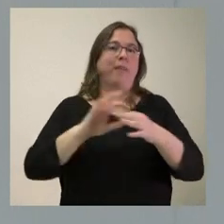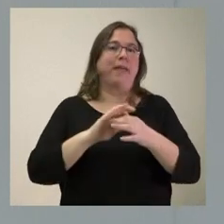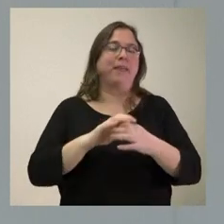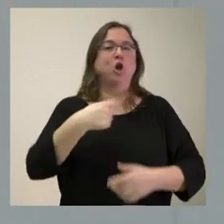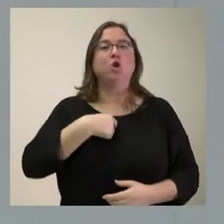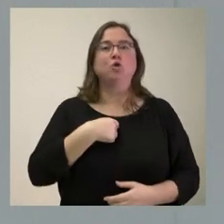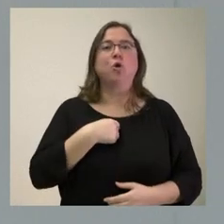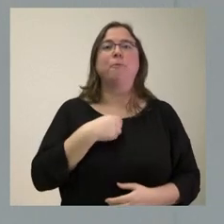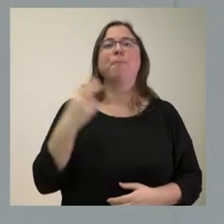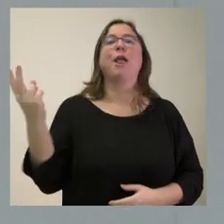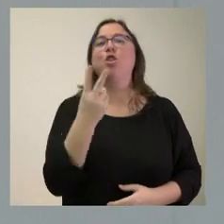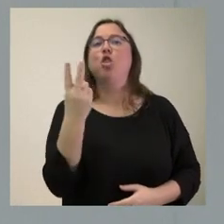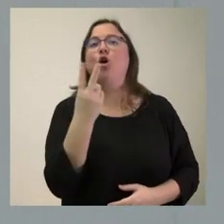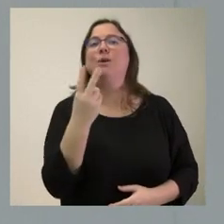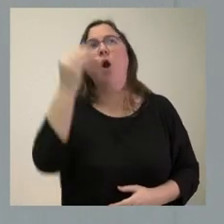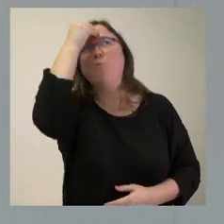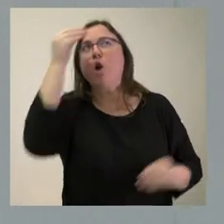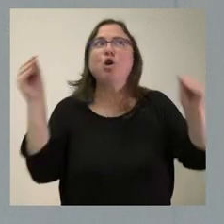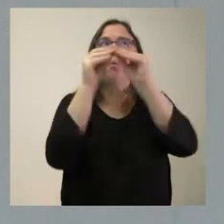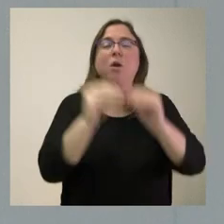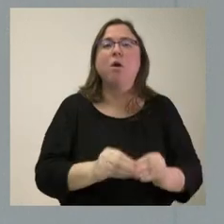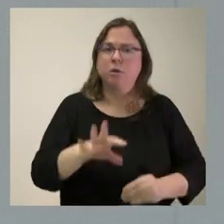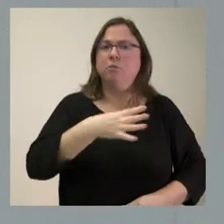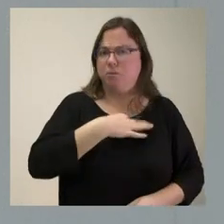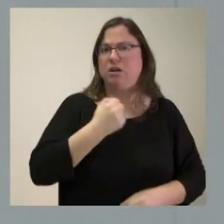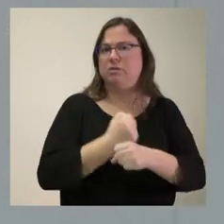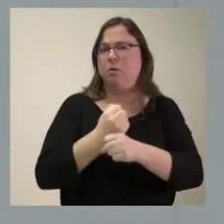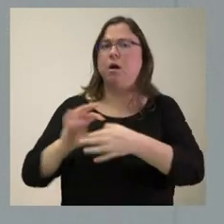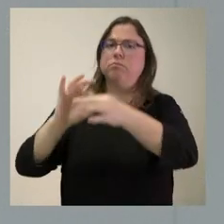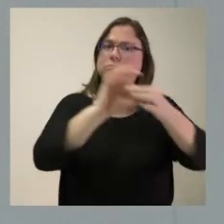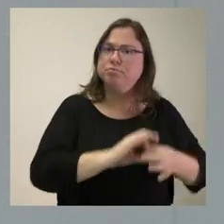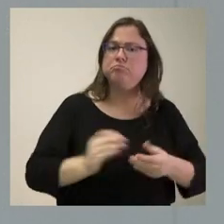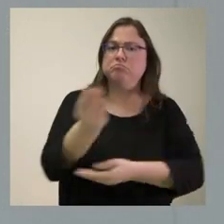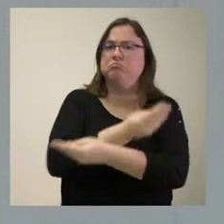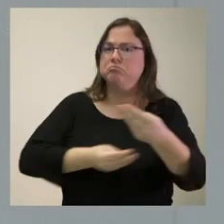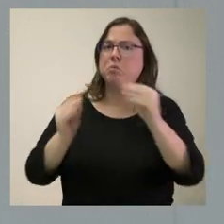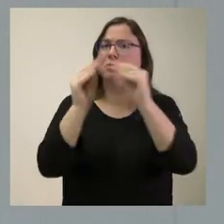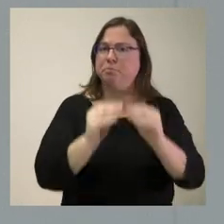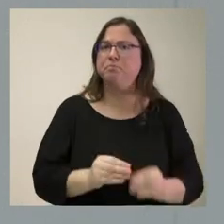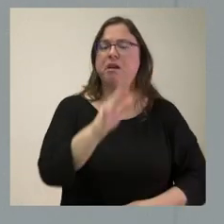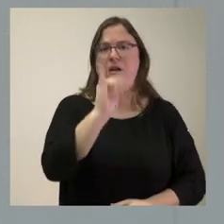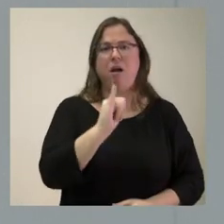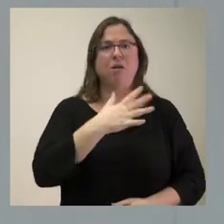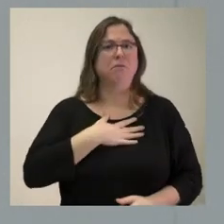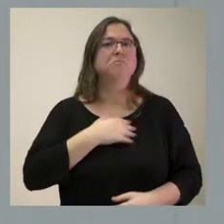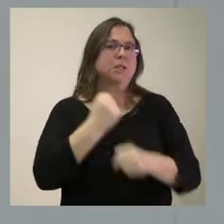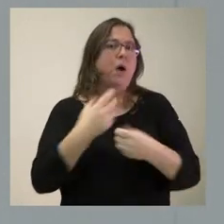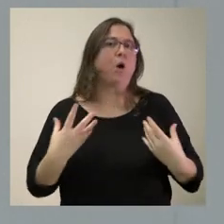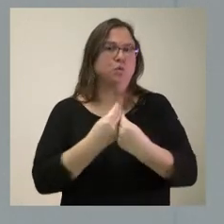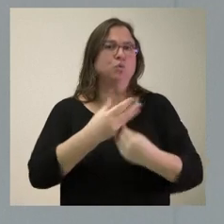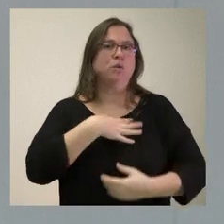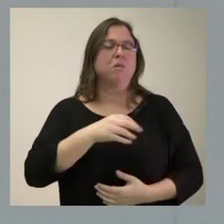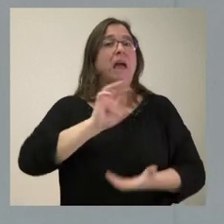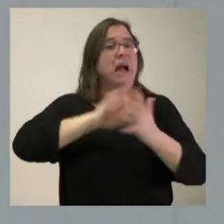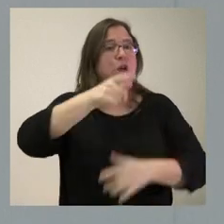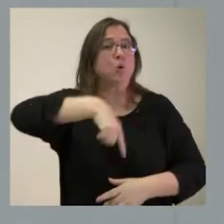que tengan que pensar igual en todos, pero tampoco significa que no puedan trabajar en común, que no encuentren puntos de acuerdos y que no tengan líneas de trabajo conjunto, ya que en Castilla no es